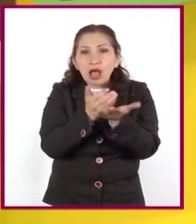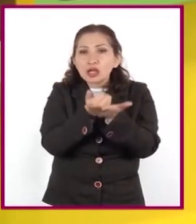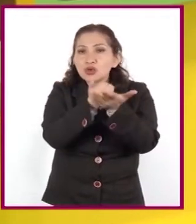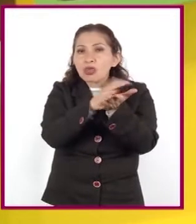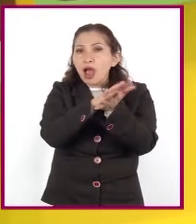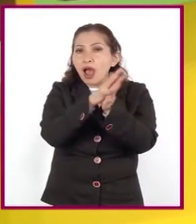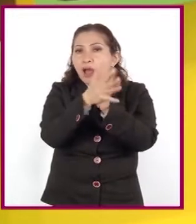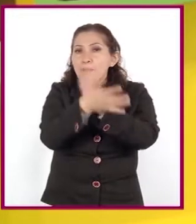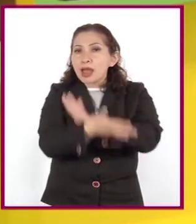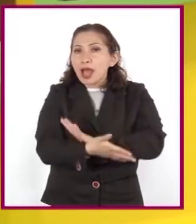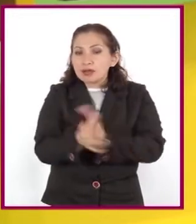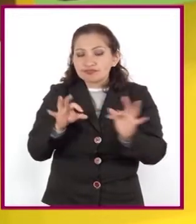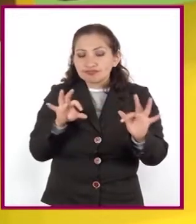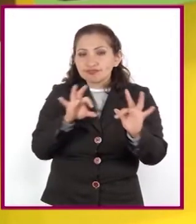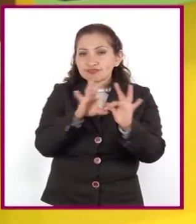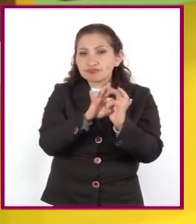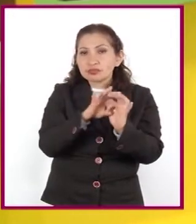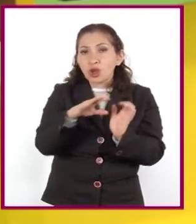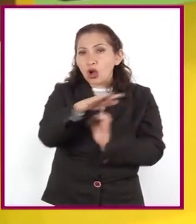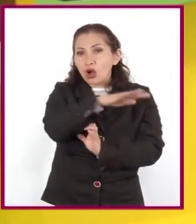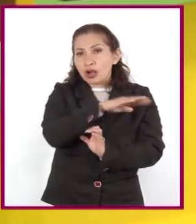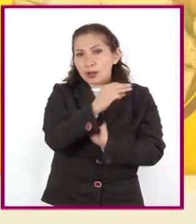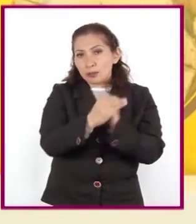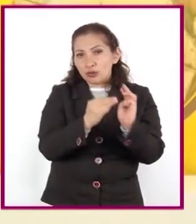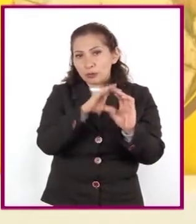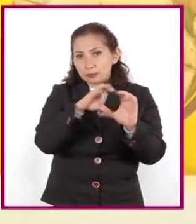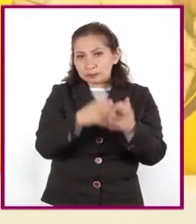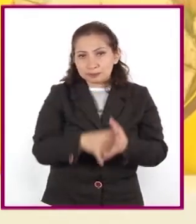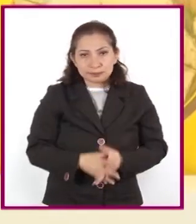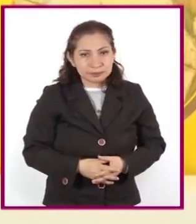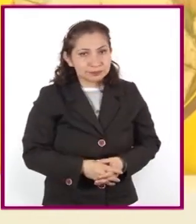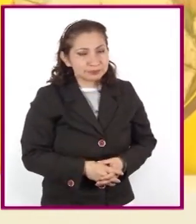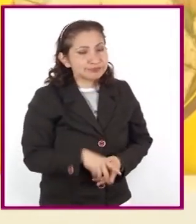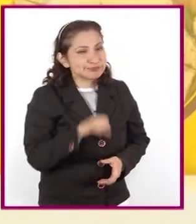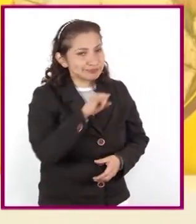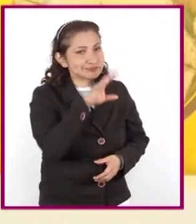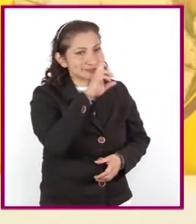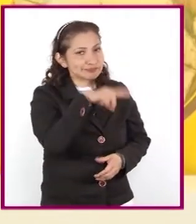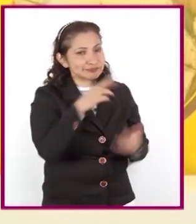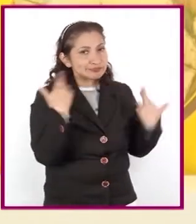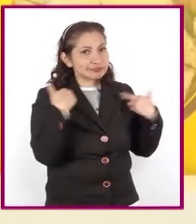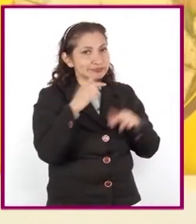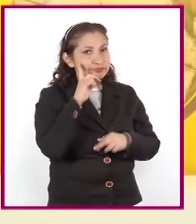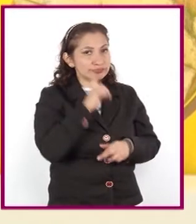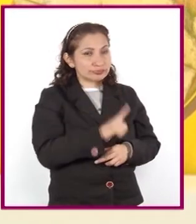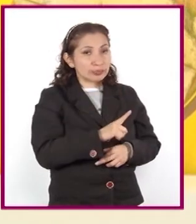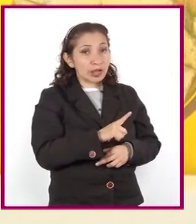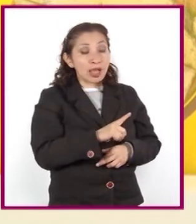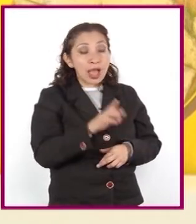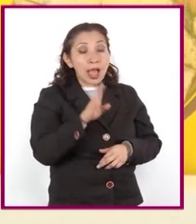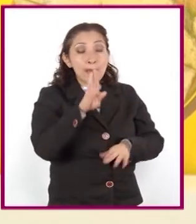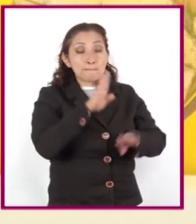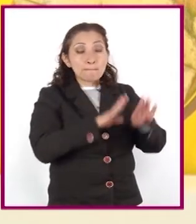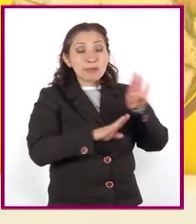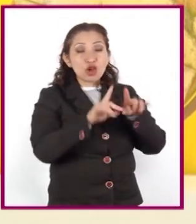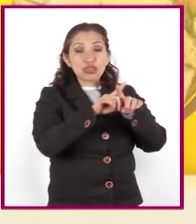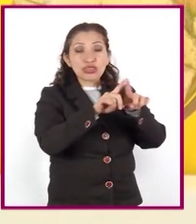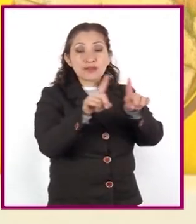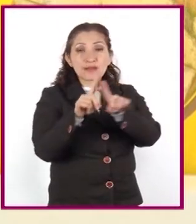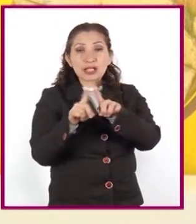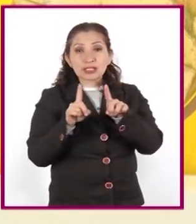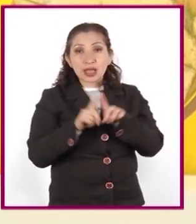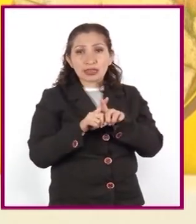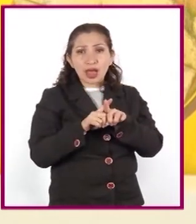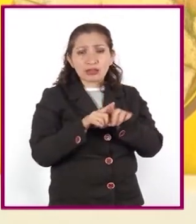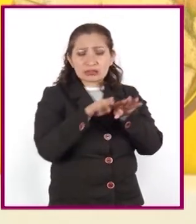nuestra forma de relacionarnos con el planeta. Así es, maestra. La biodiversidad guarda un